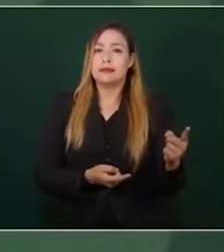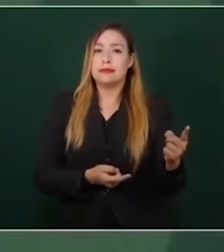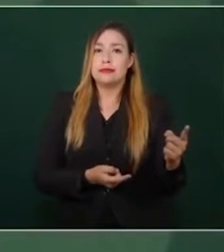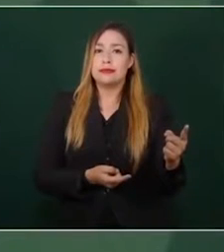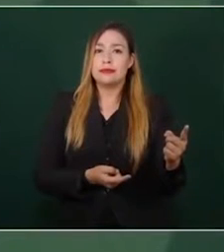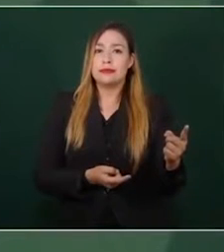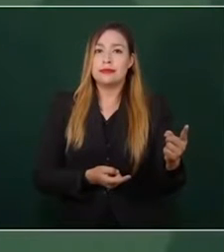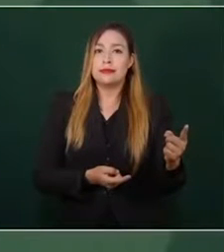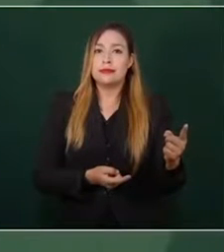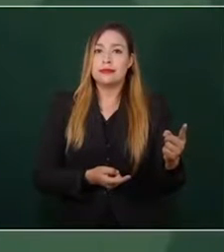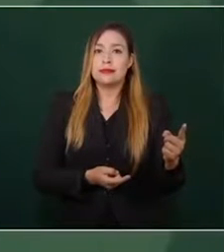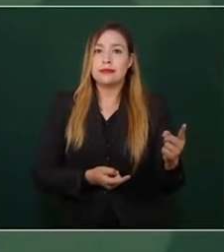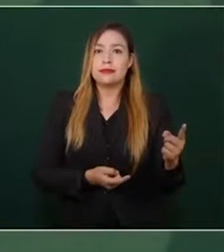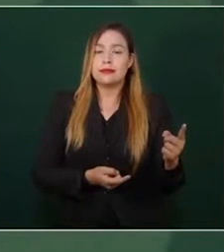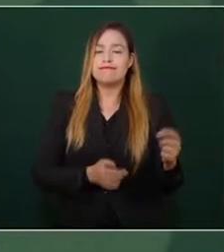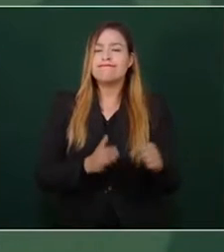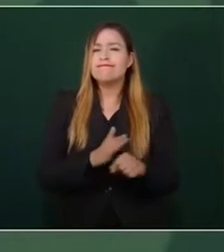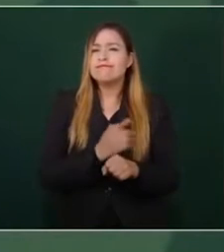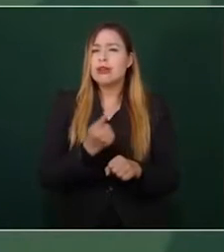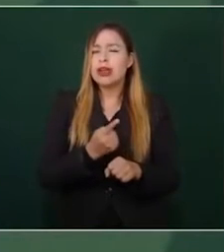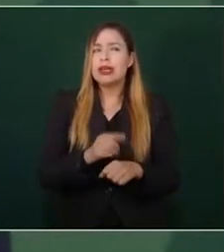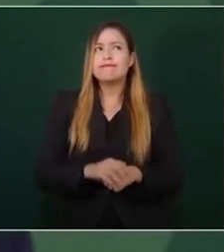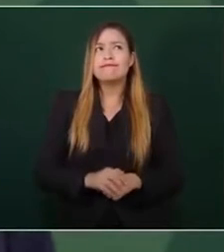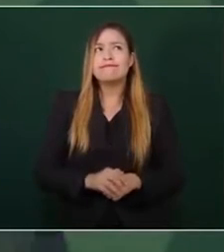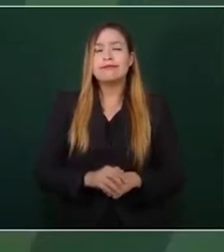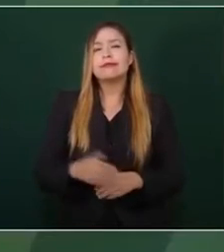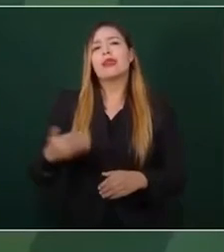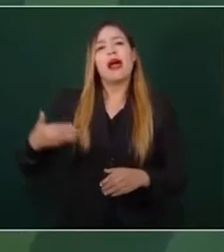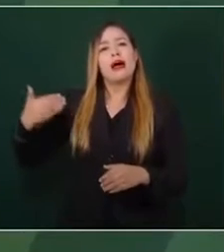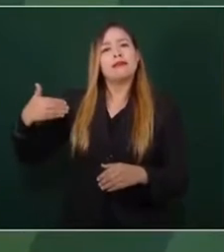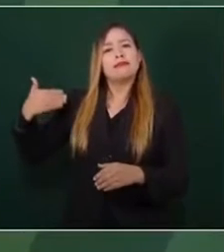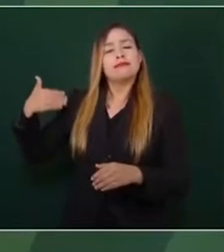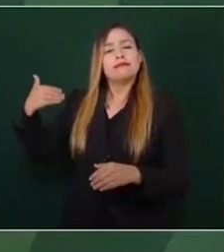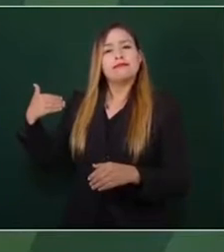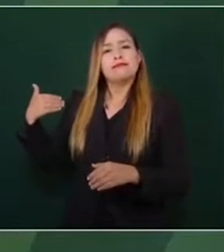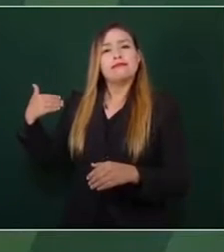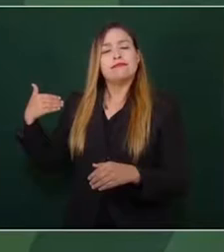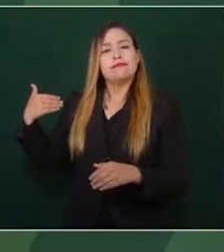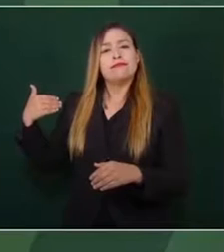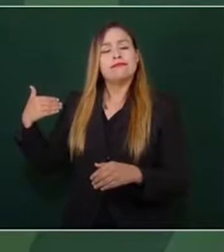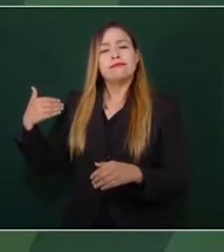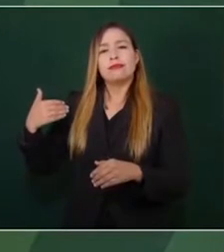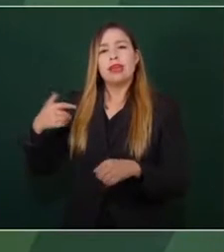Porque en los últimos tiempos se